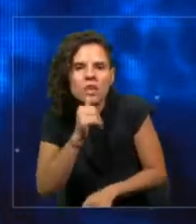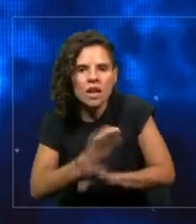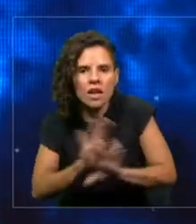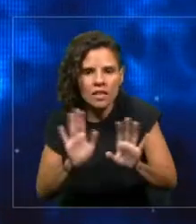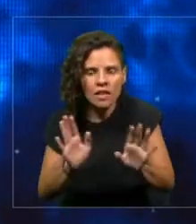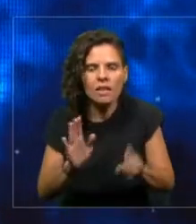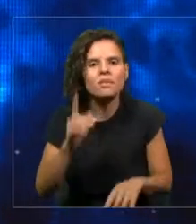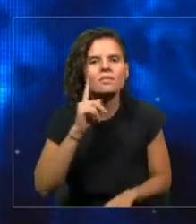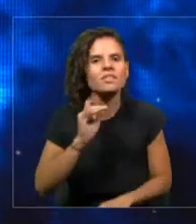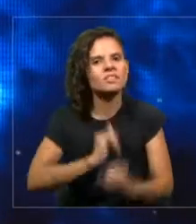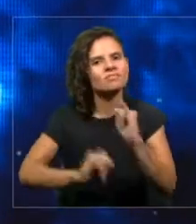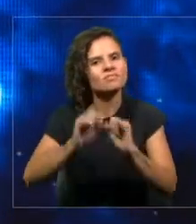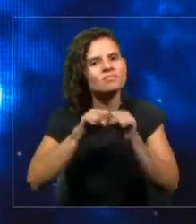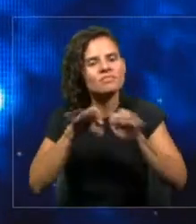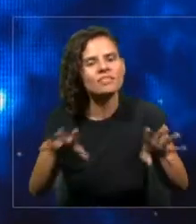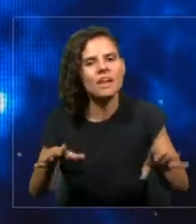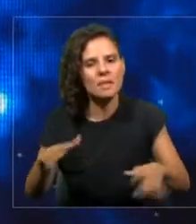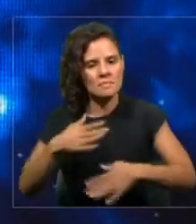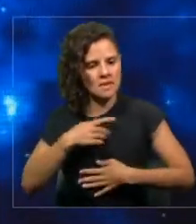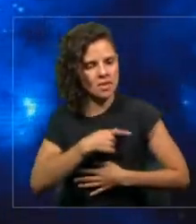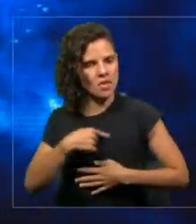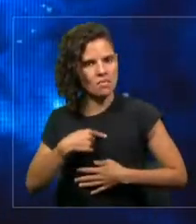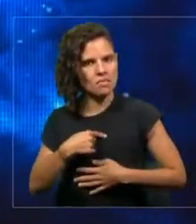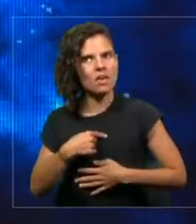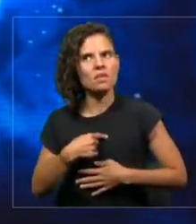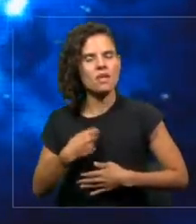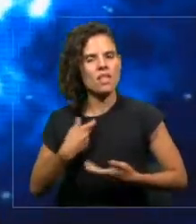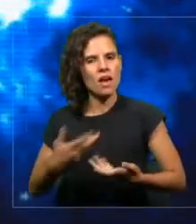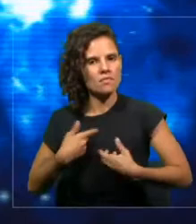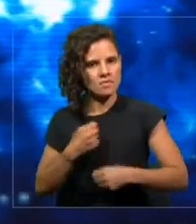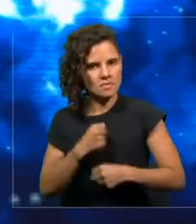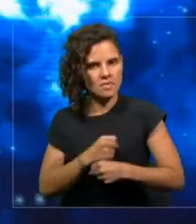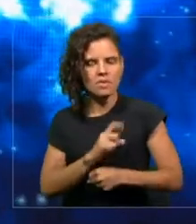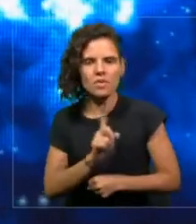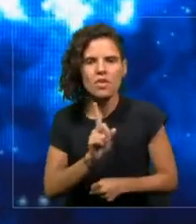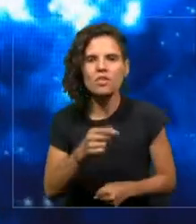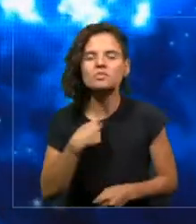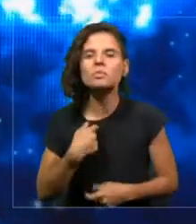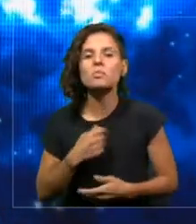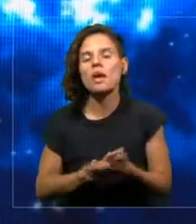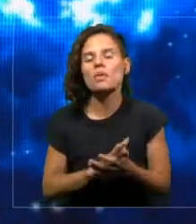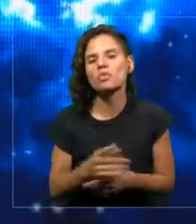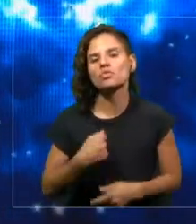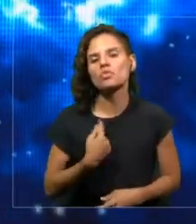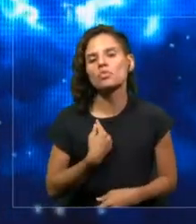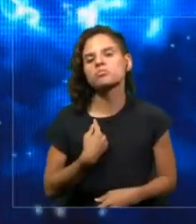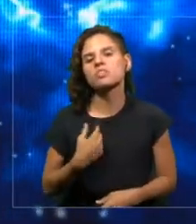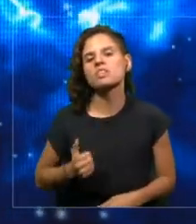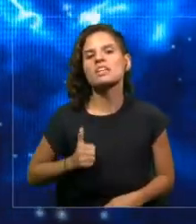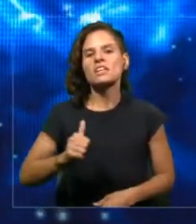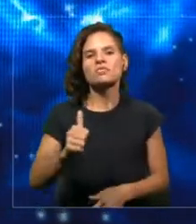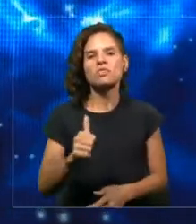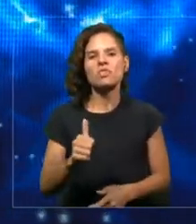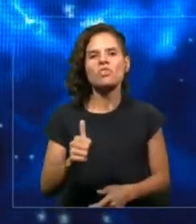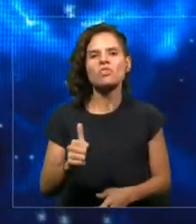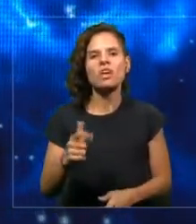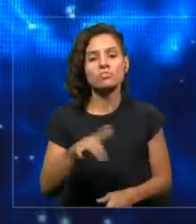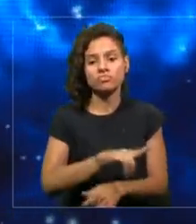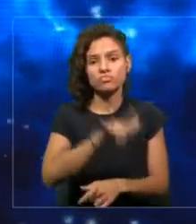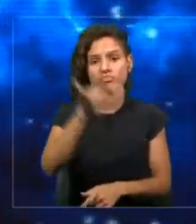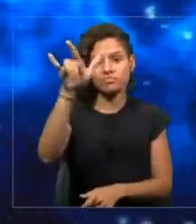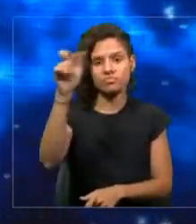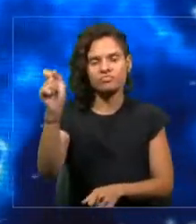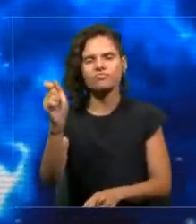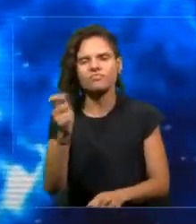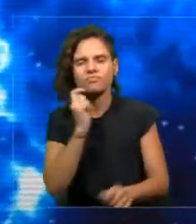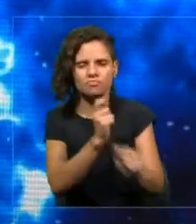de mi nombre me va a trabajar a mí, sino si yo soy algún director, por ejemplo, de mantenimiento de una aerolínea, todos los miles